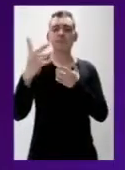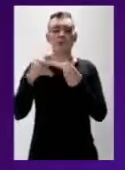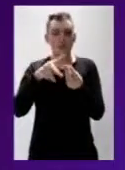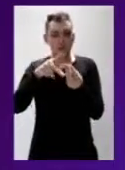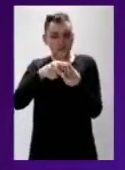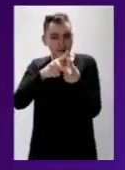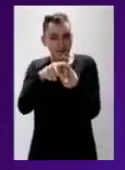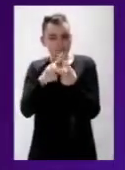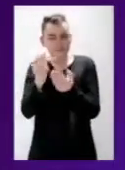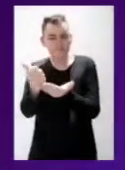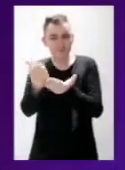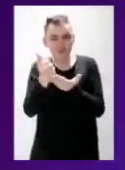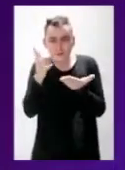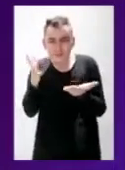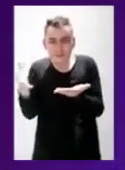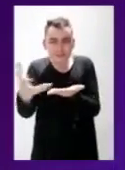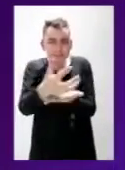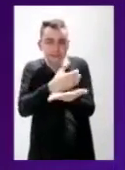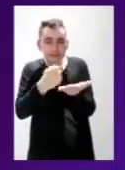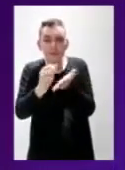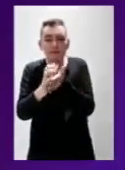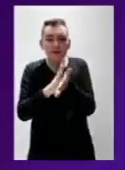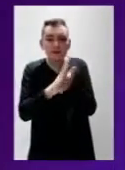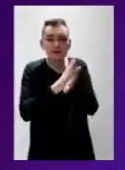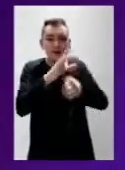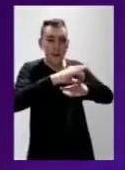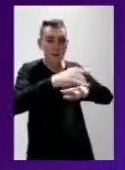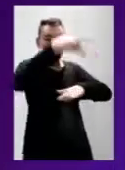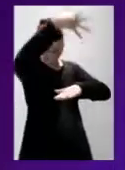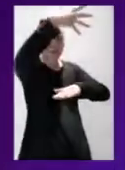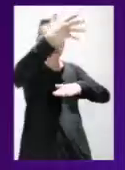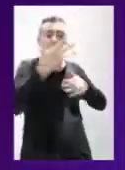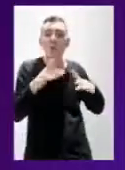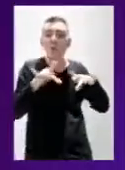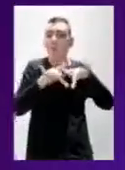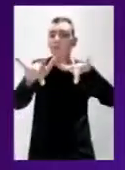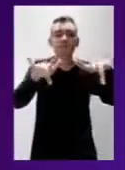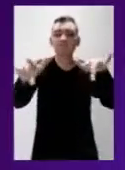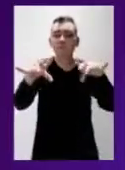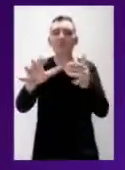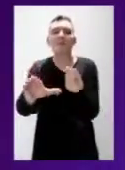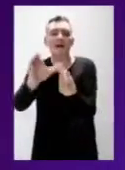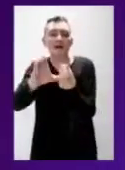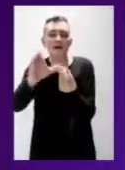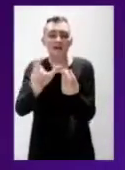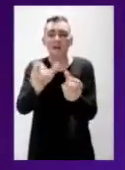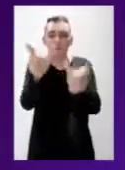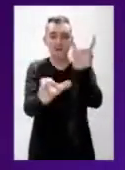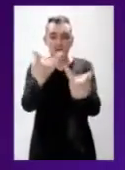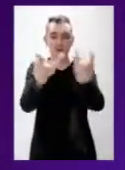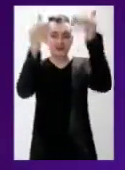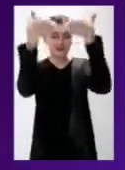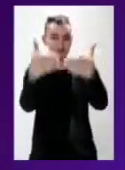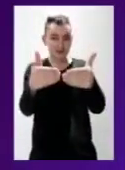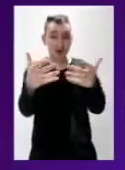Esta es una herramienta que permite reunir información de manera electrónica sobre la ubicación y características